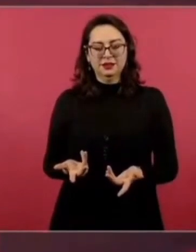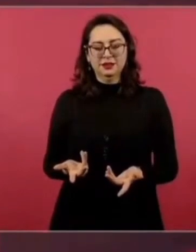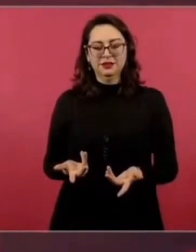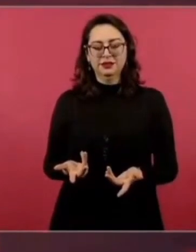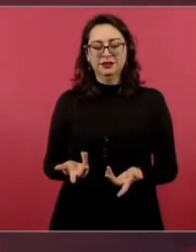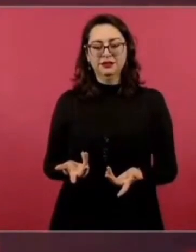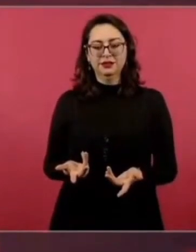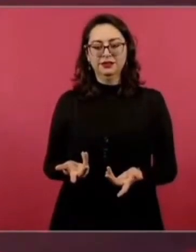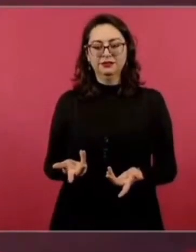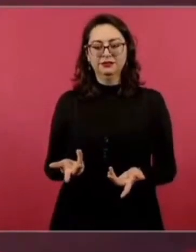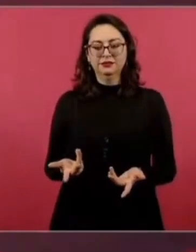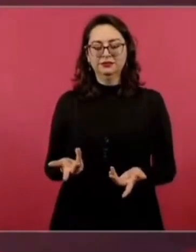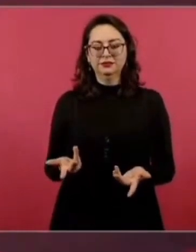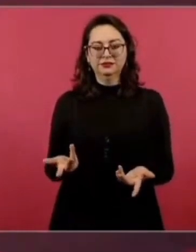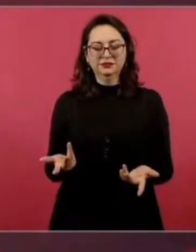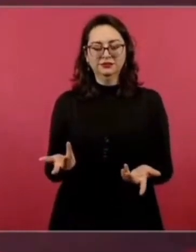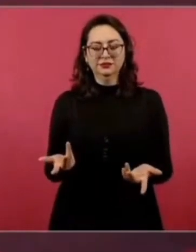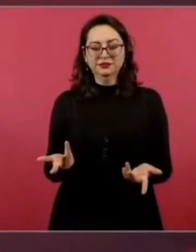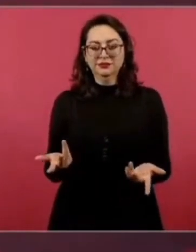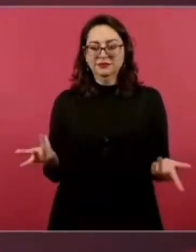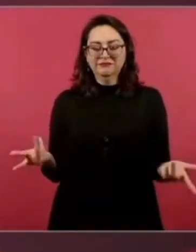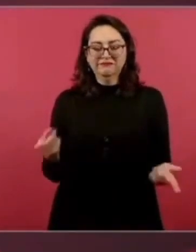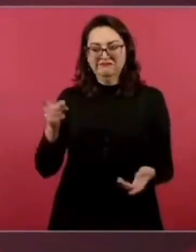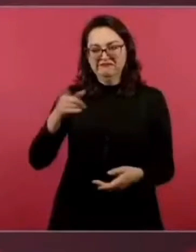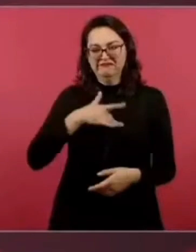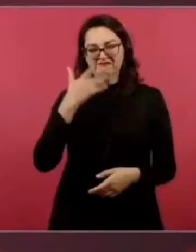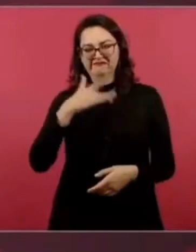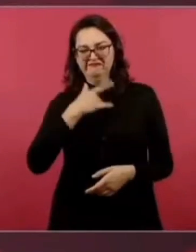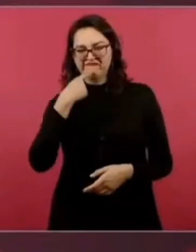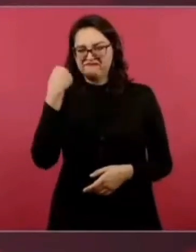apuesta a los juicios